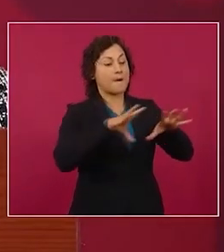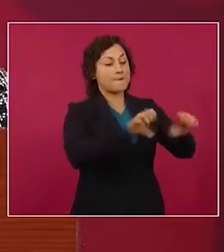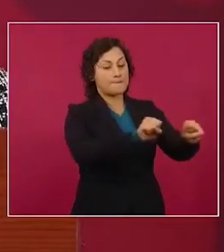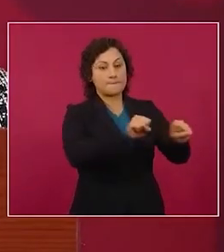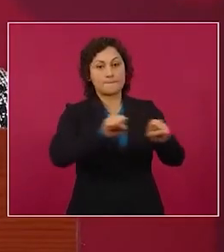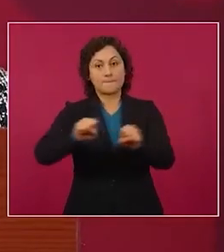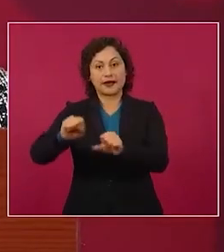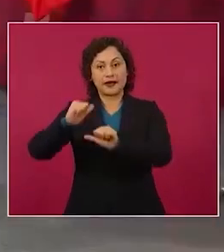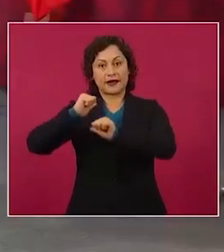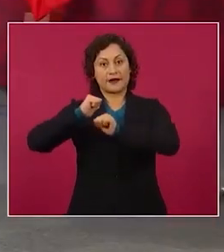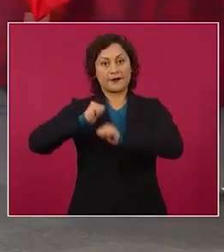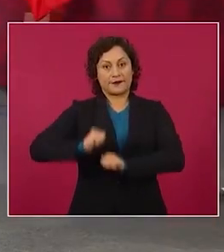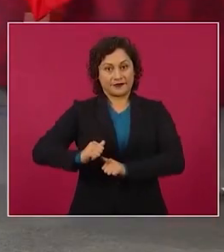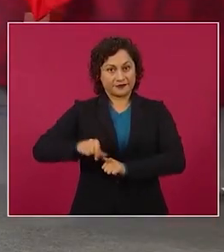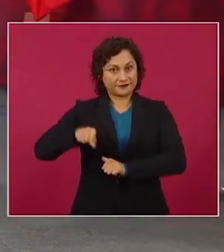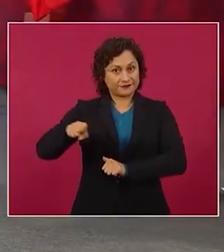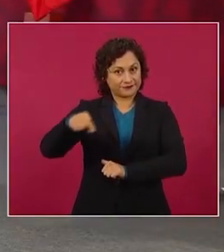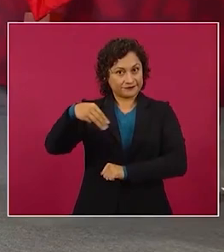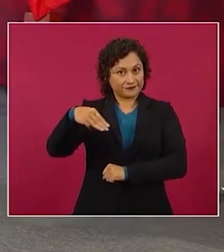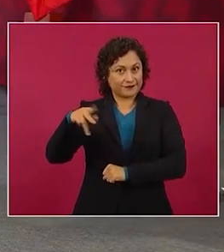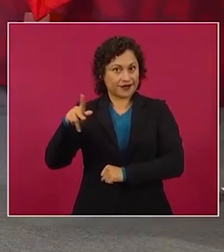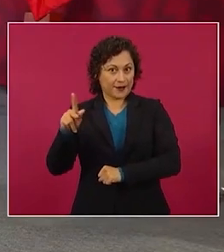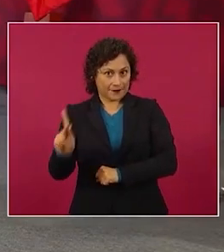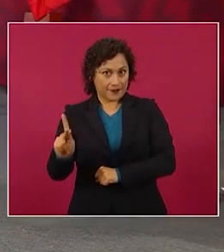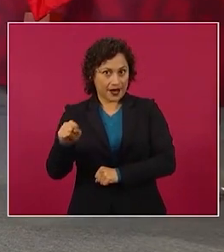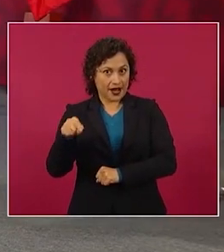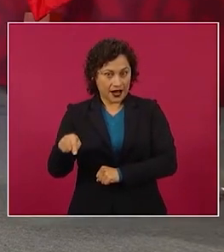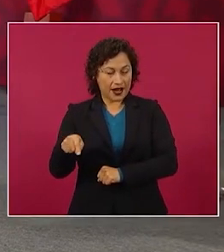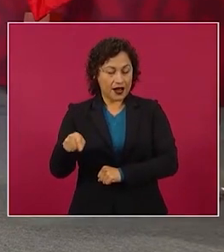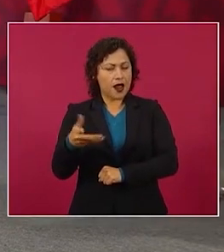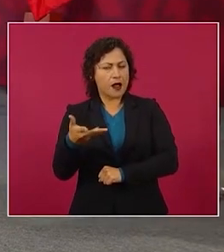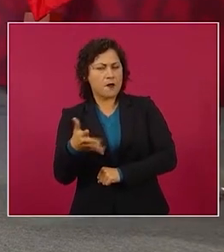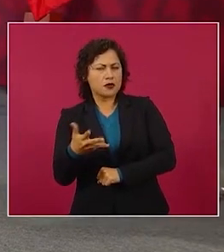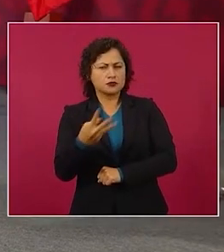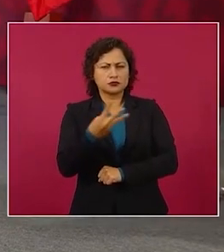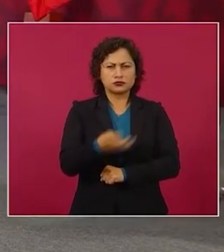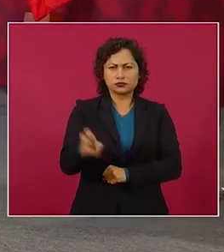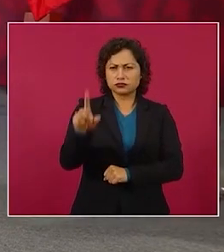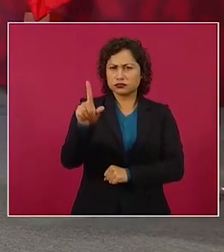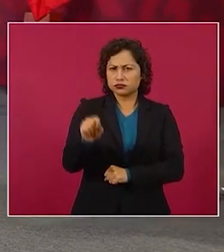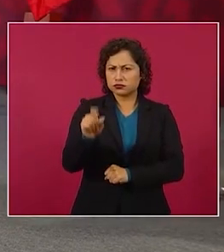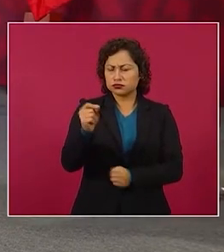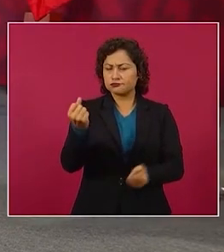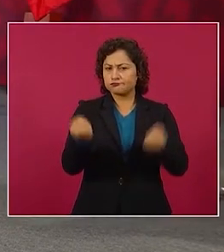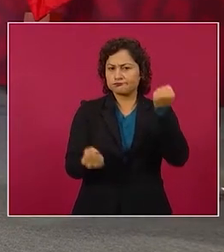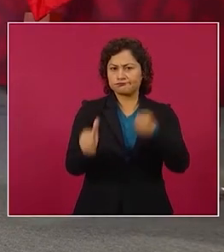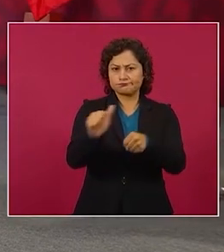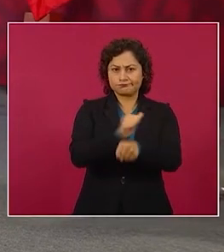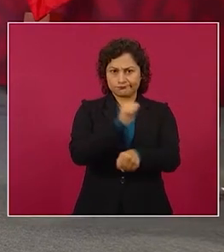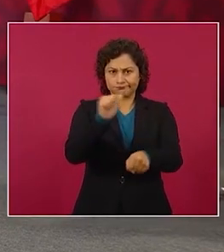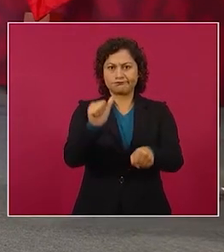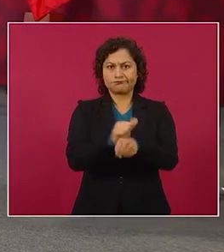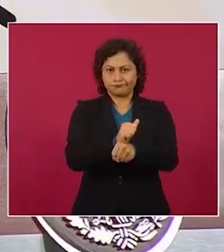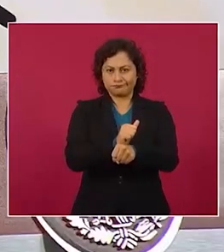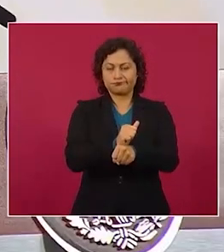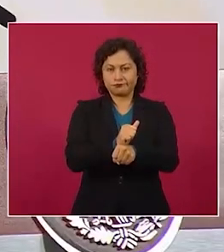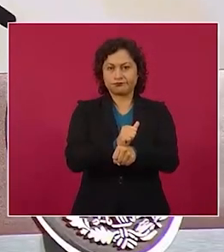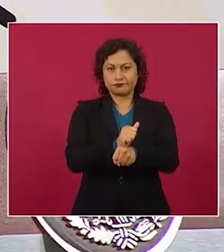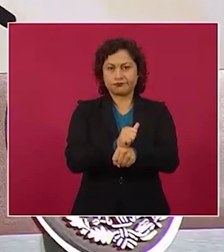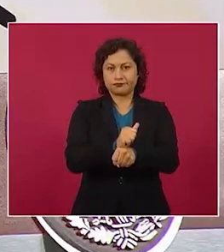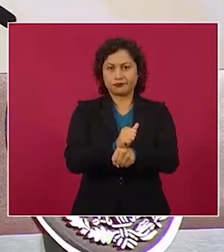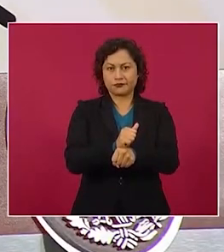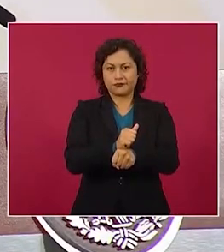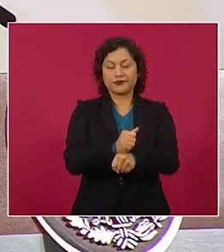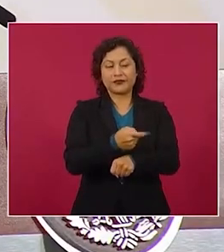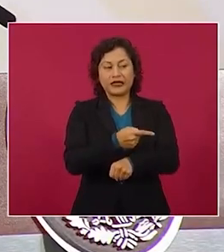las autoridades ministeriales 370 vehículos usados para la comisión de